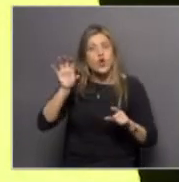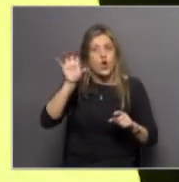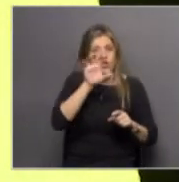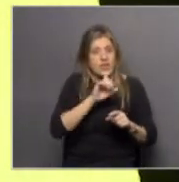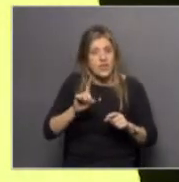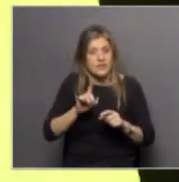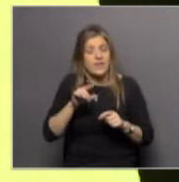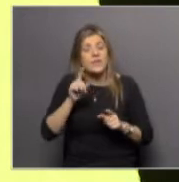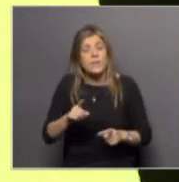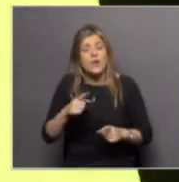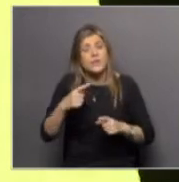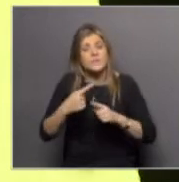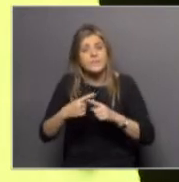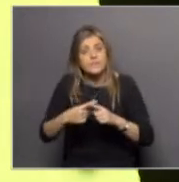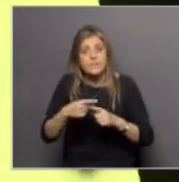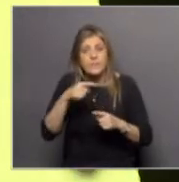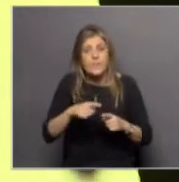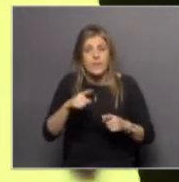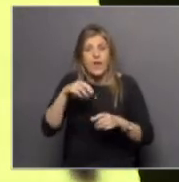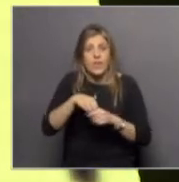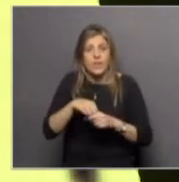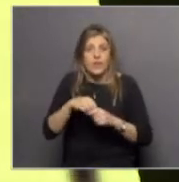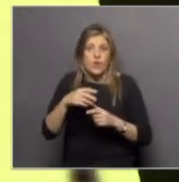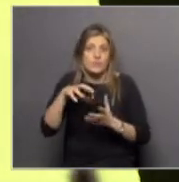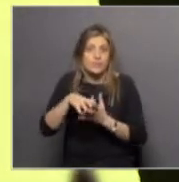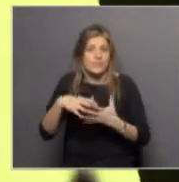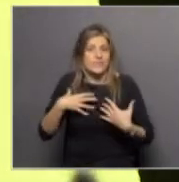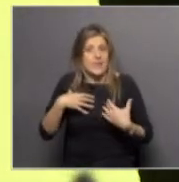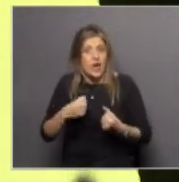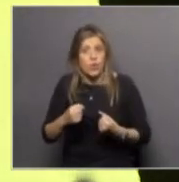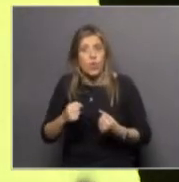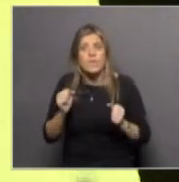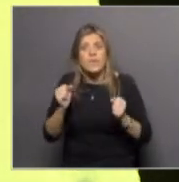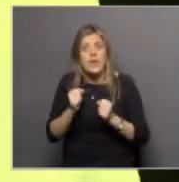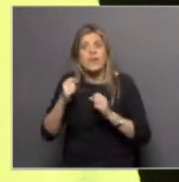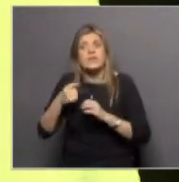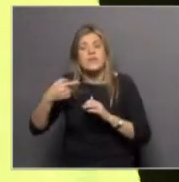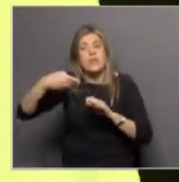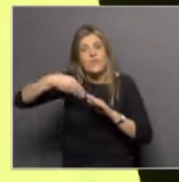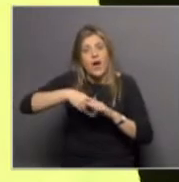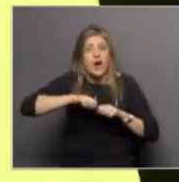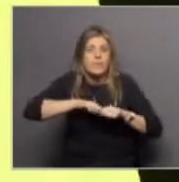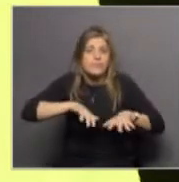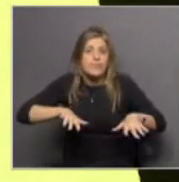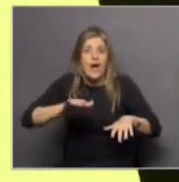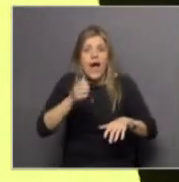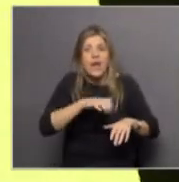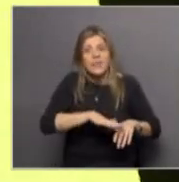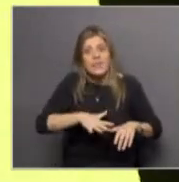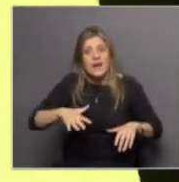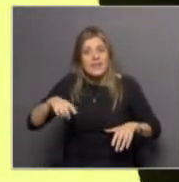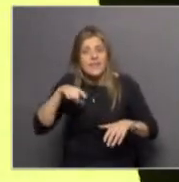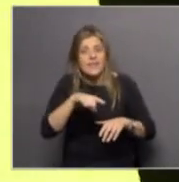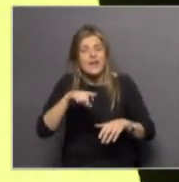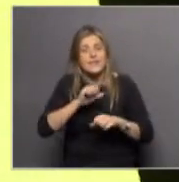preocupa la inexistencia de instalaciones sanitarias complejas y el efecto de un brote de COVID si este sucediera en el continente